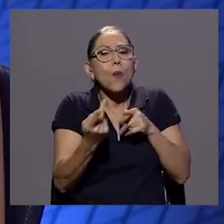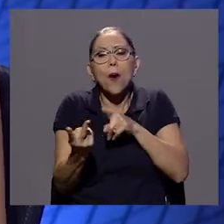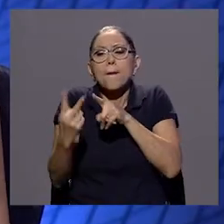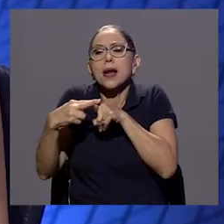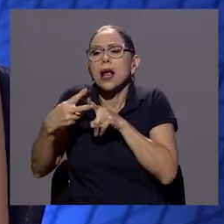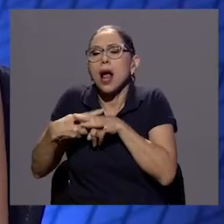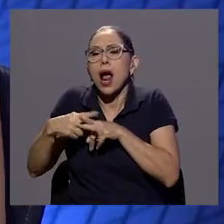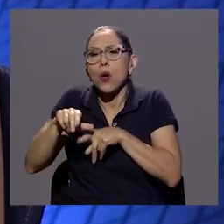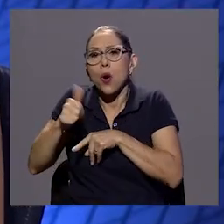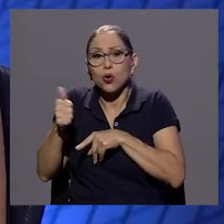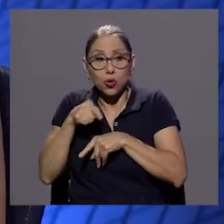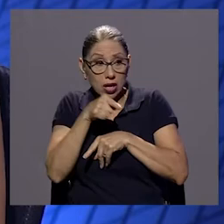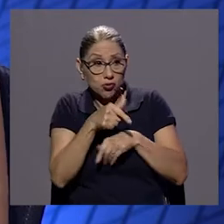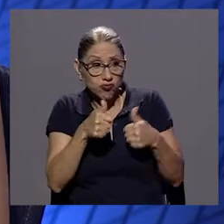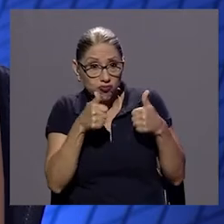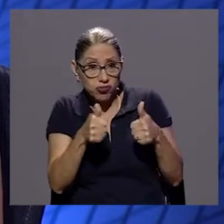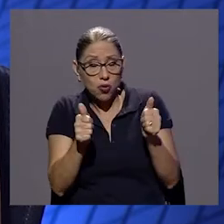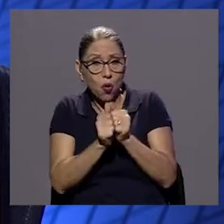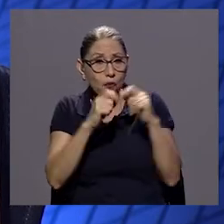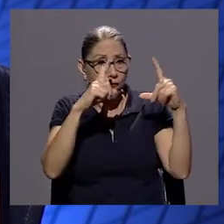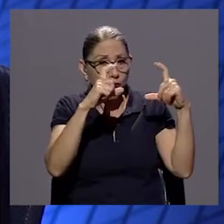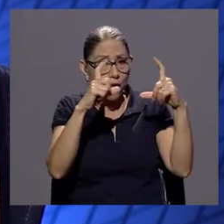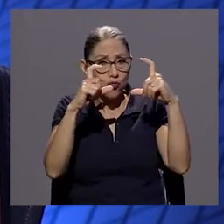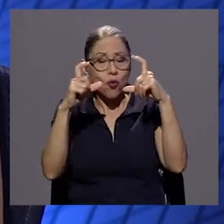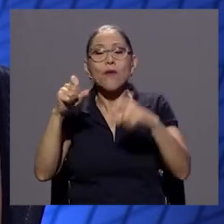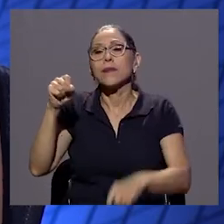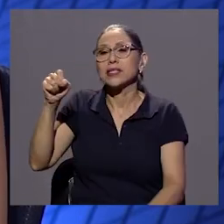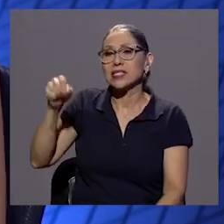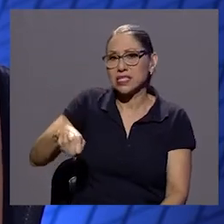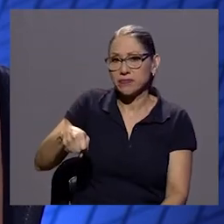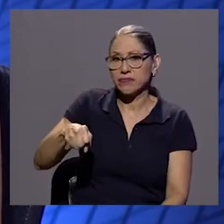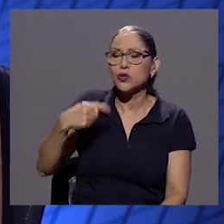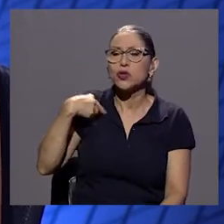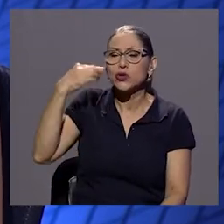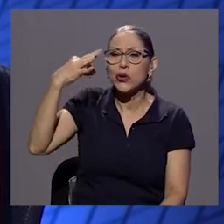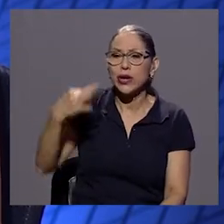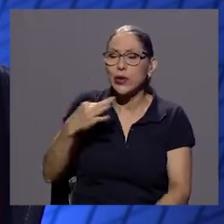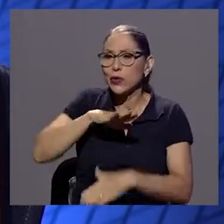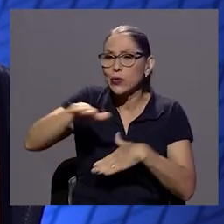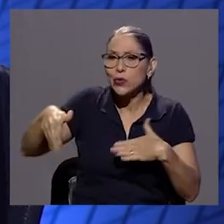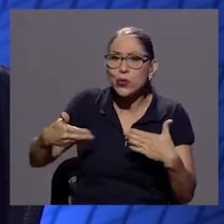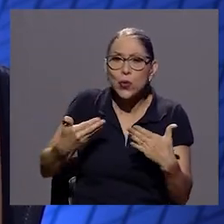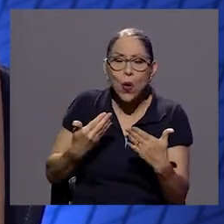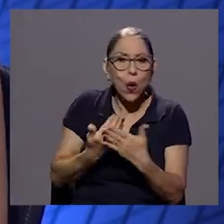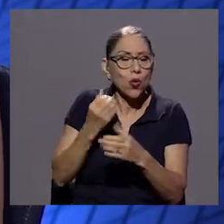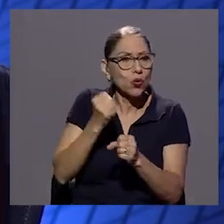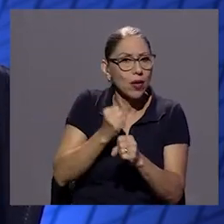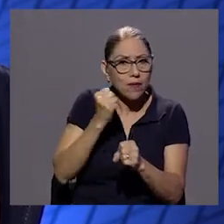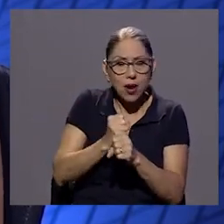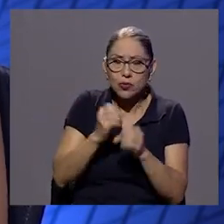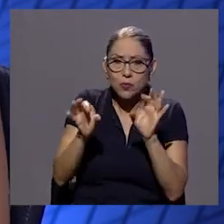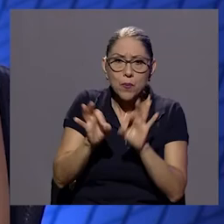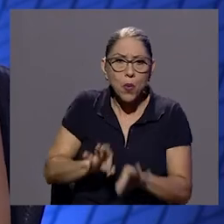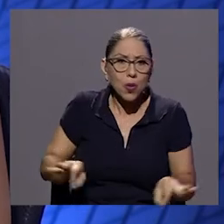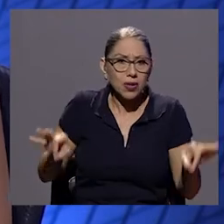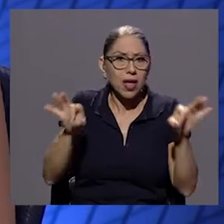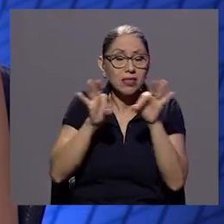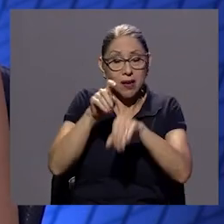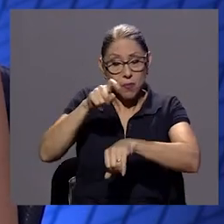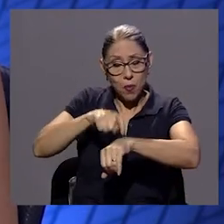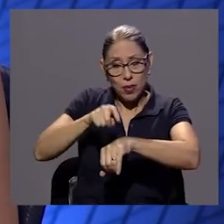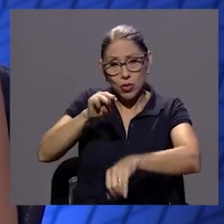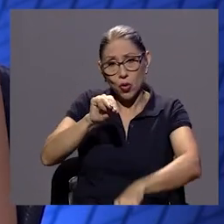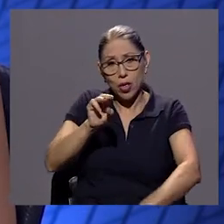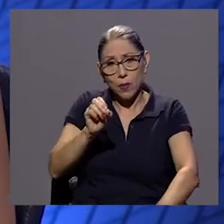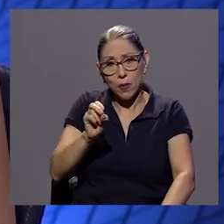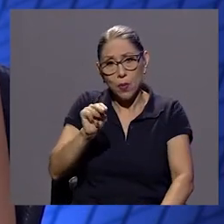en toda obra creo que es súper importante el montaje ese es otro momento de estructura y de narrativa como súper importante